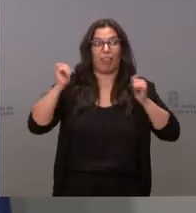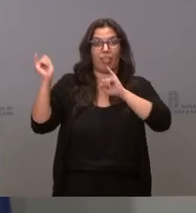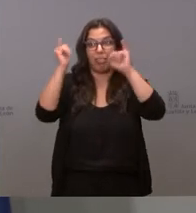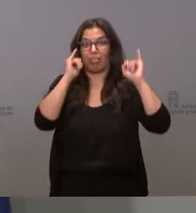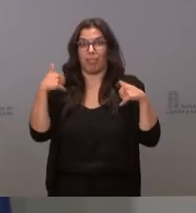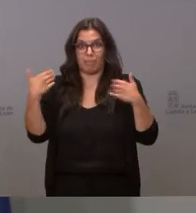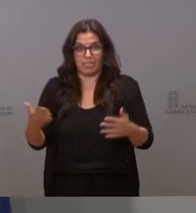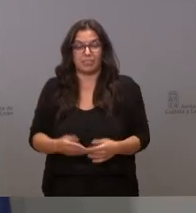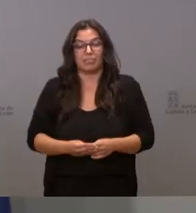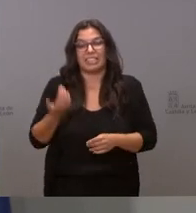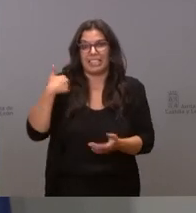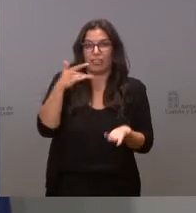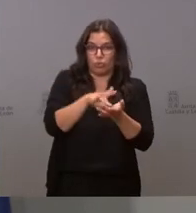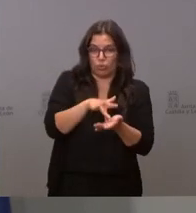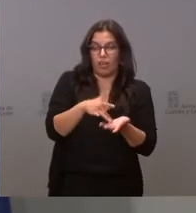ya ocurrió